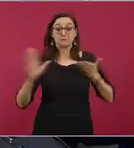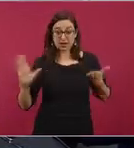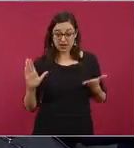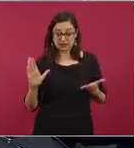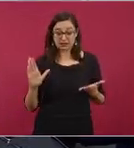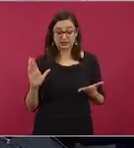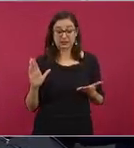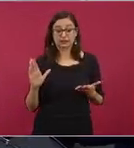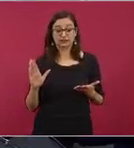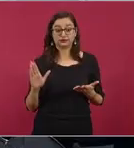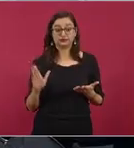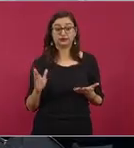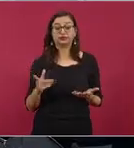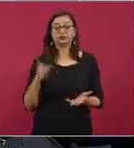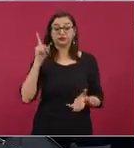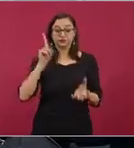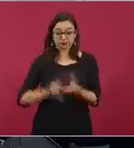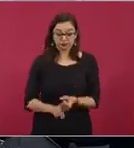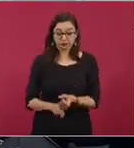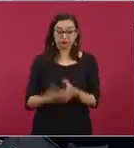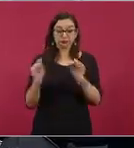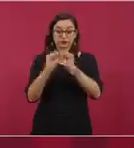de radares